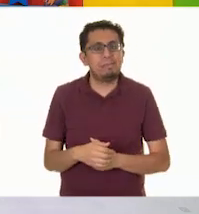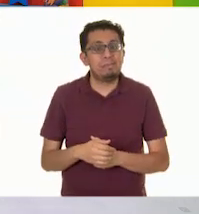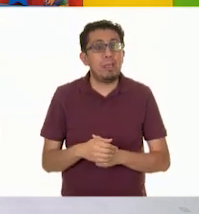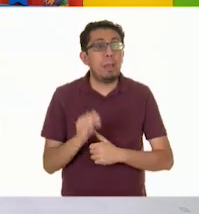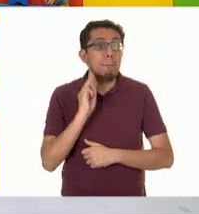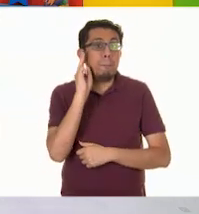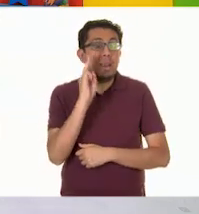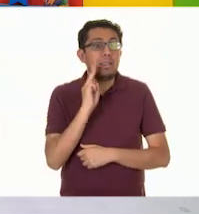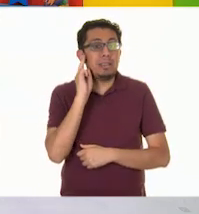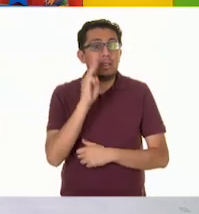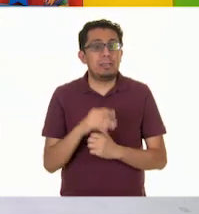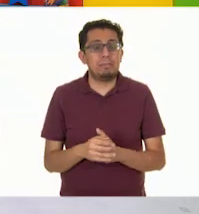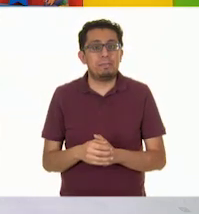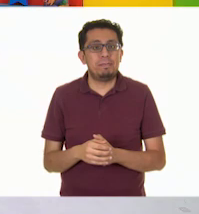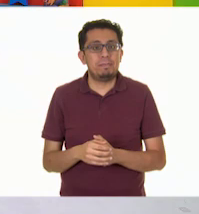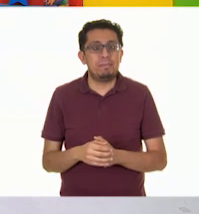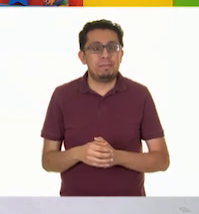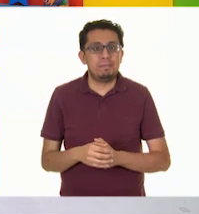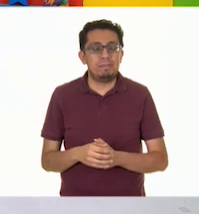manzano.